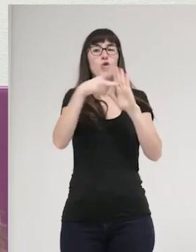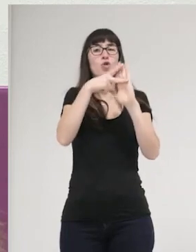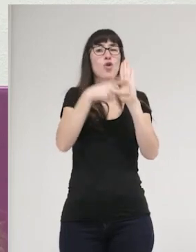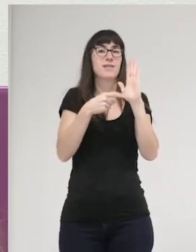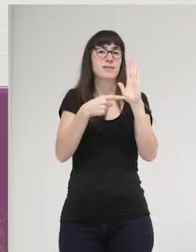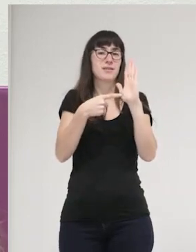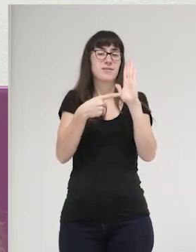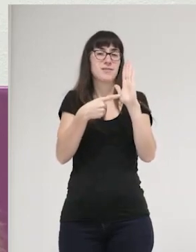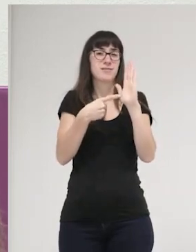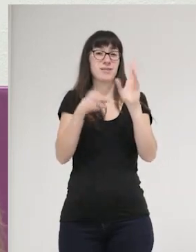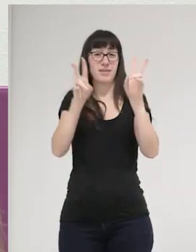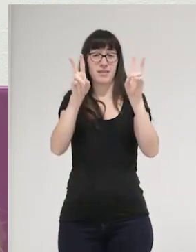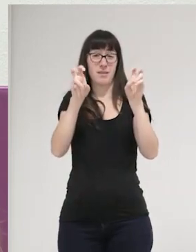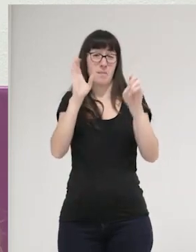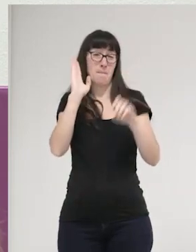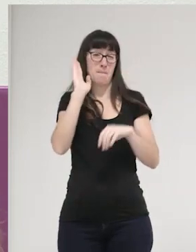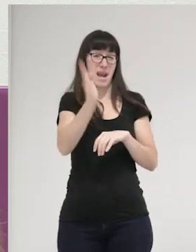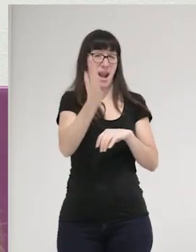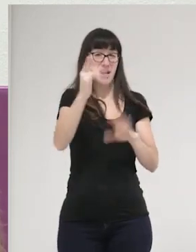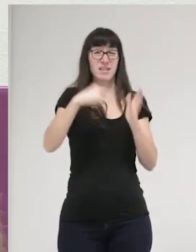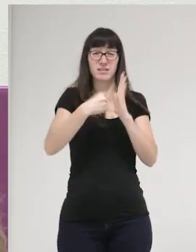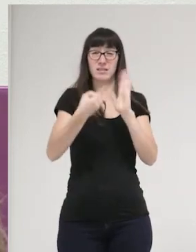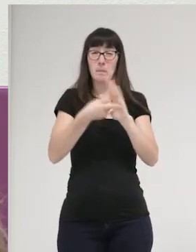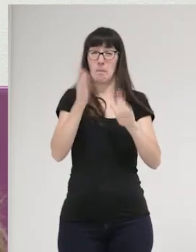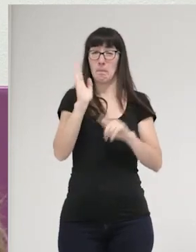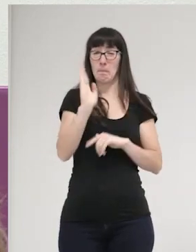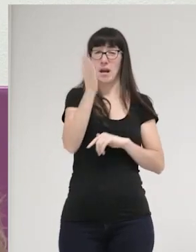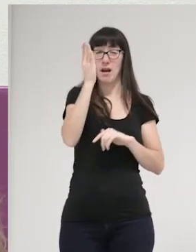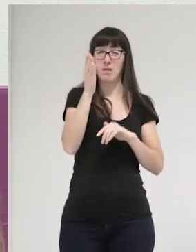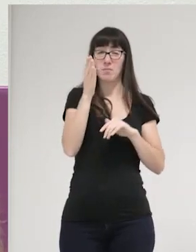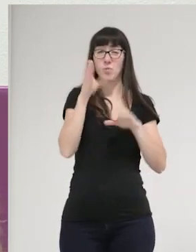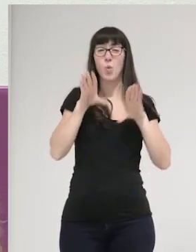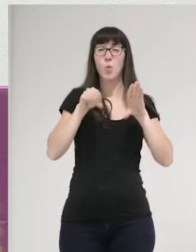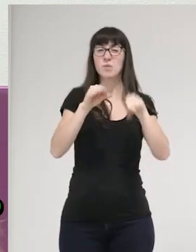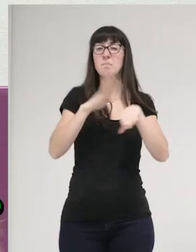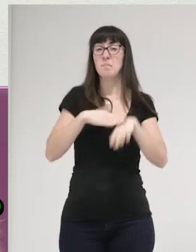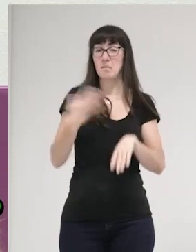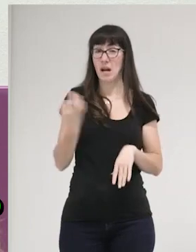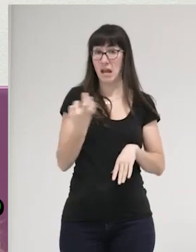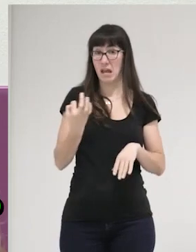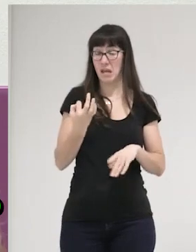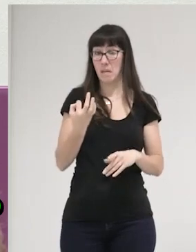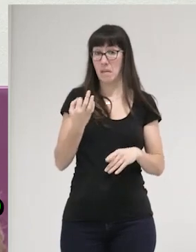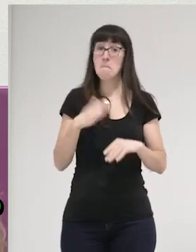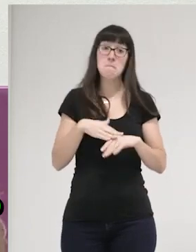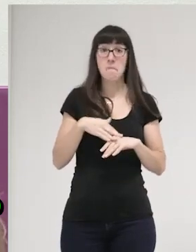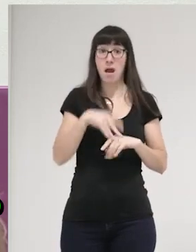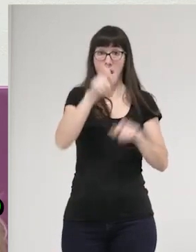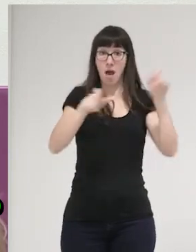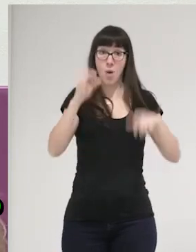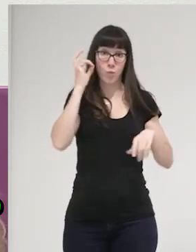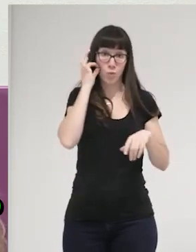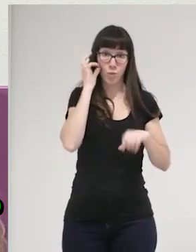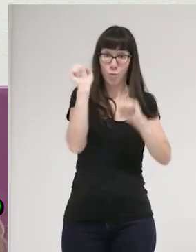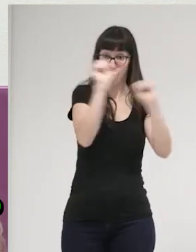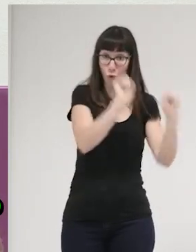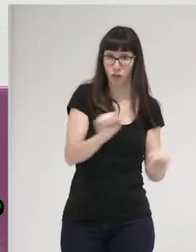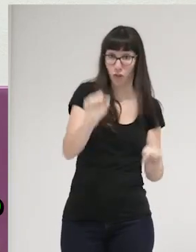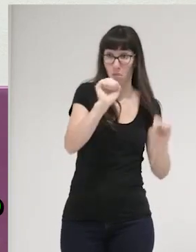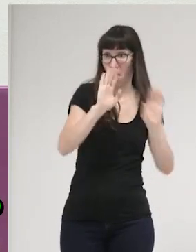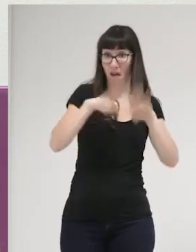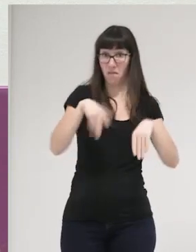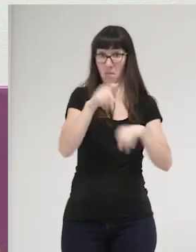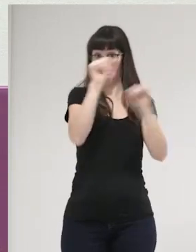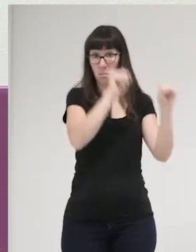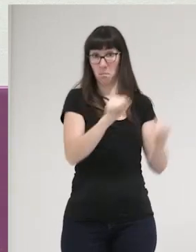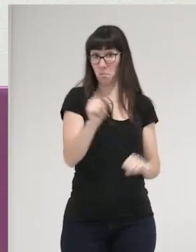penales, el sistema penal, para qué está siendo usado realmente, si para proteger a las mujeres, cuando vemos que no está garantizando la protección de las